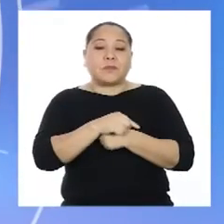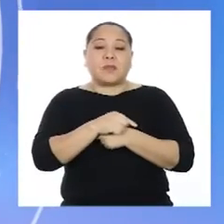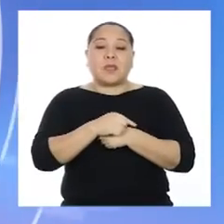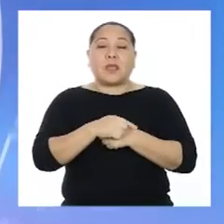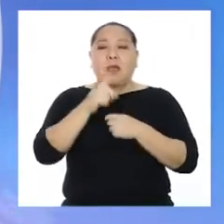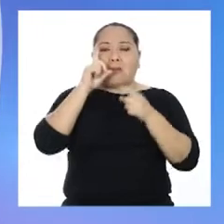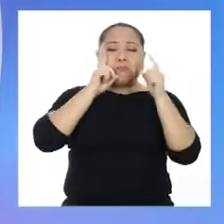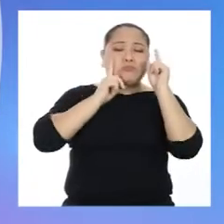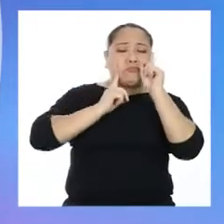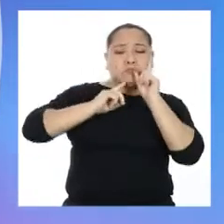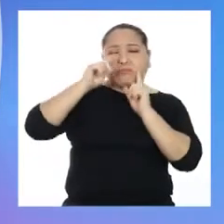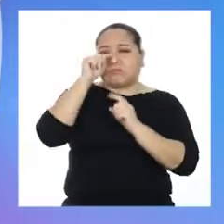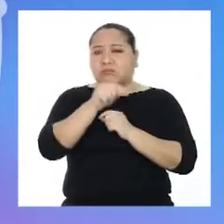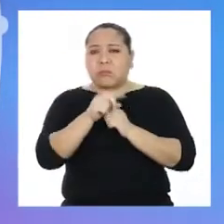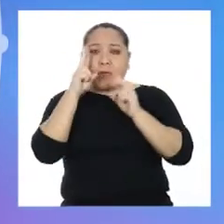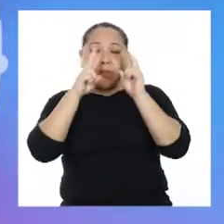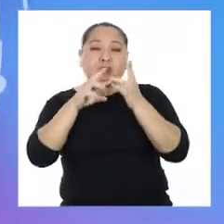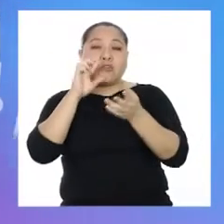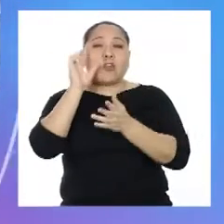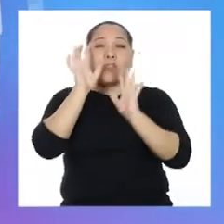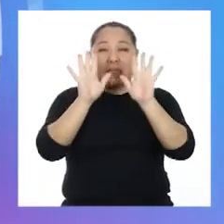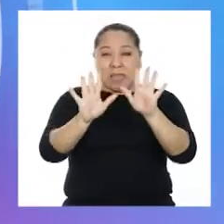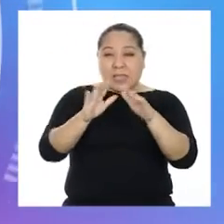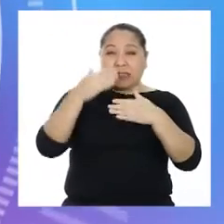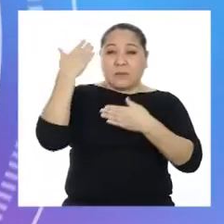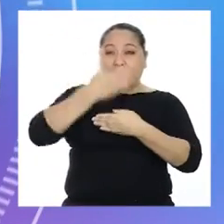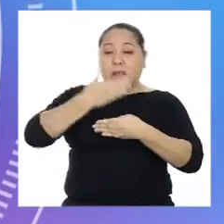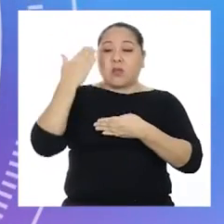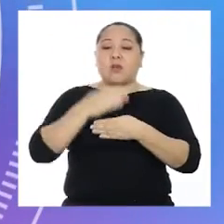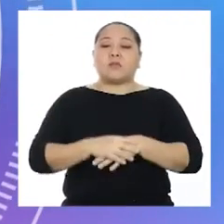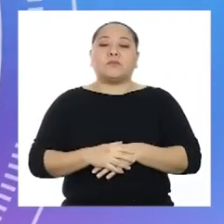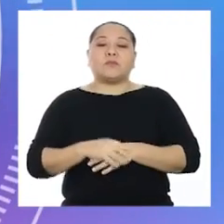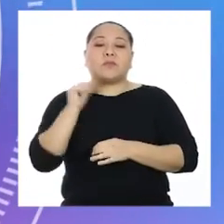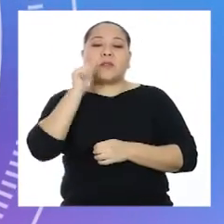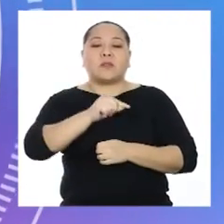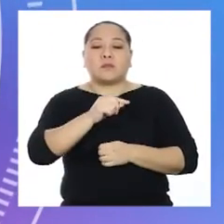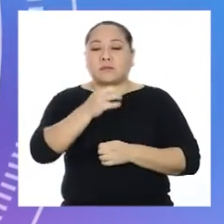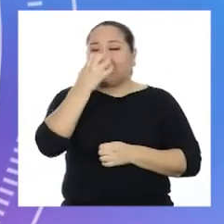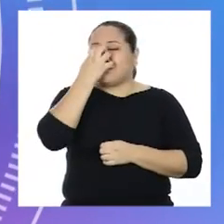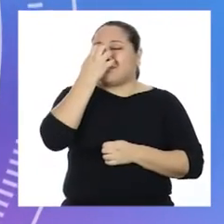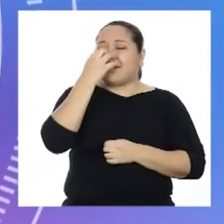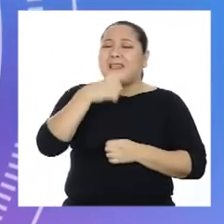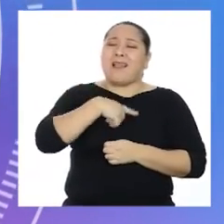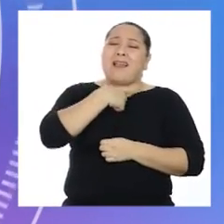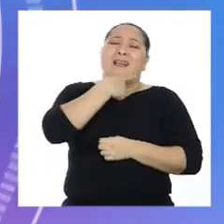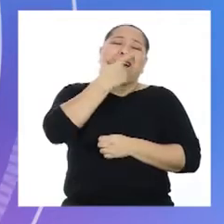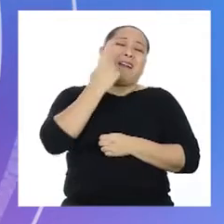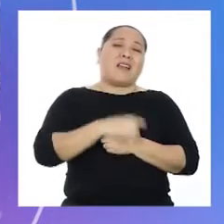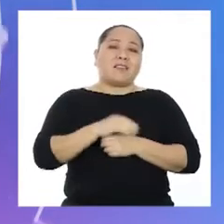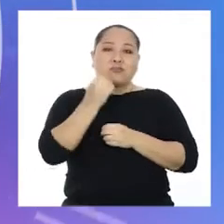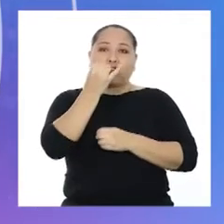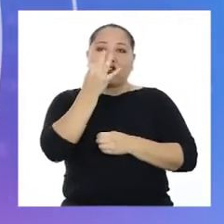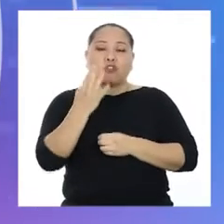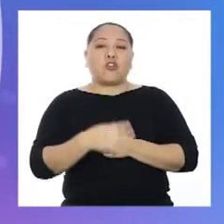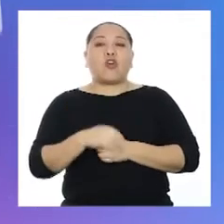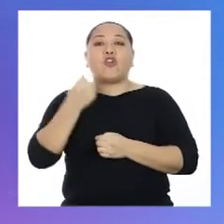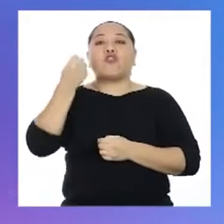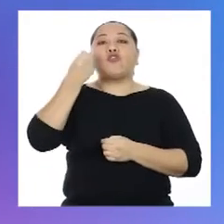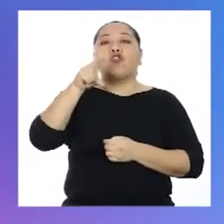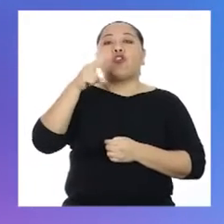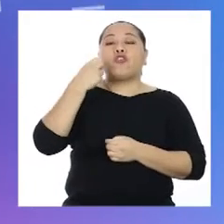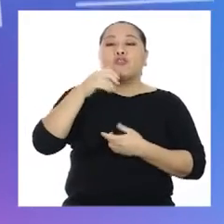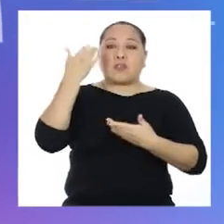caso de las películas dramáticas, he visto 10 veces. Para las comedias que me causan mucha risa, he